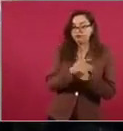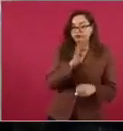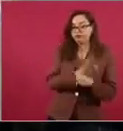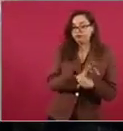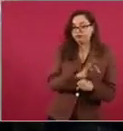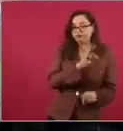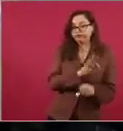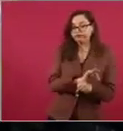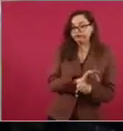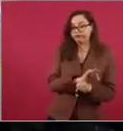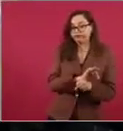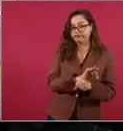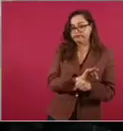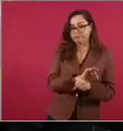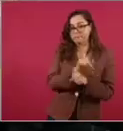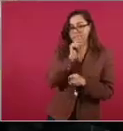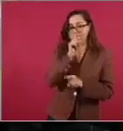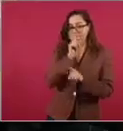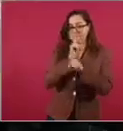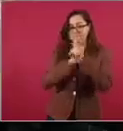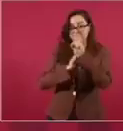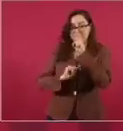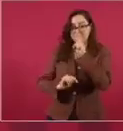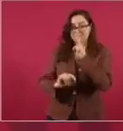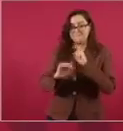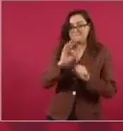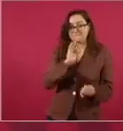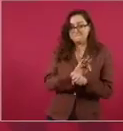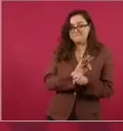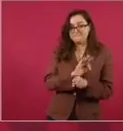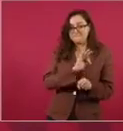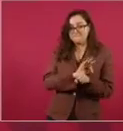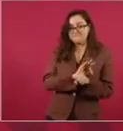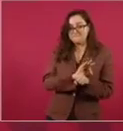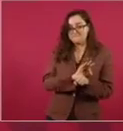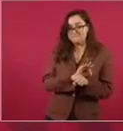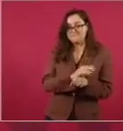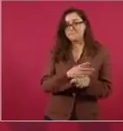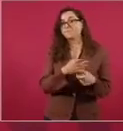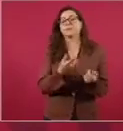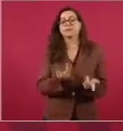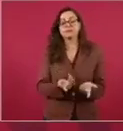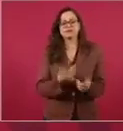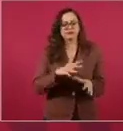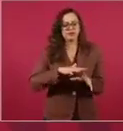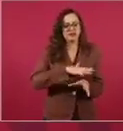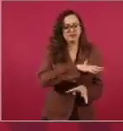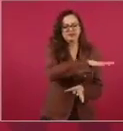Que mintieron periodistas,